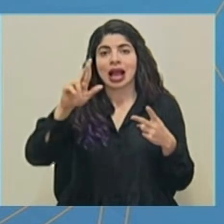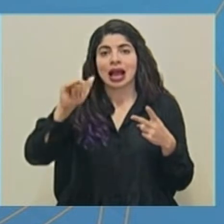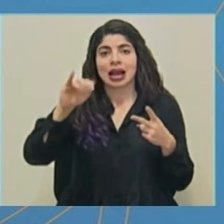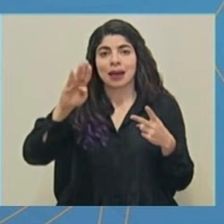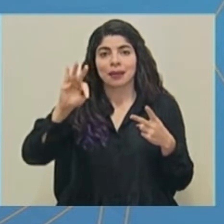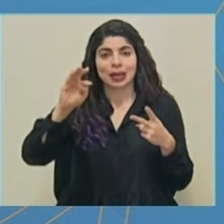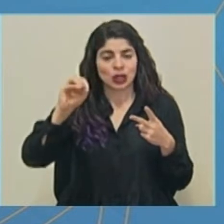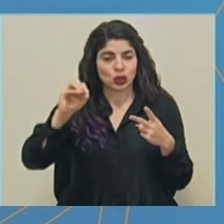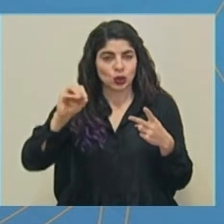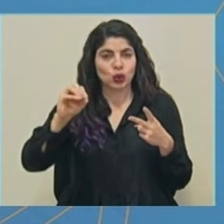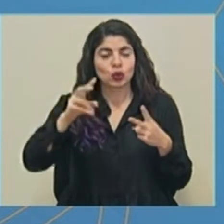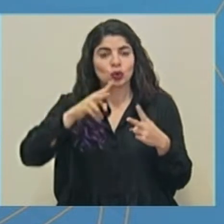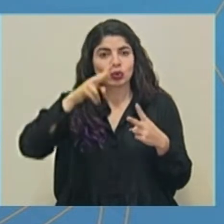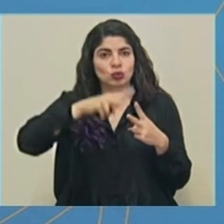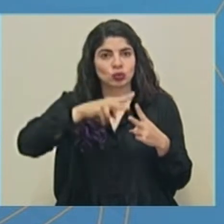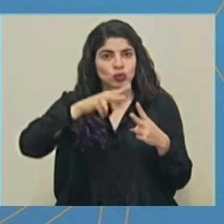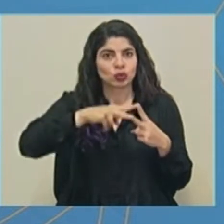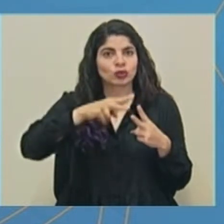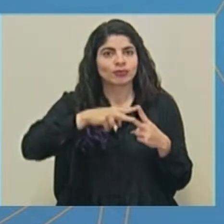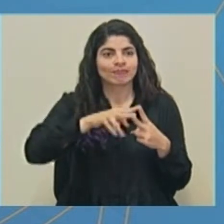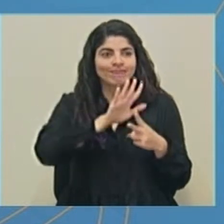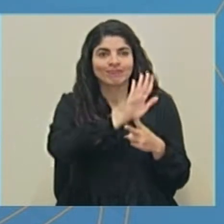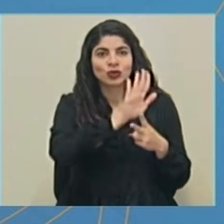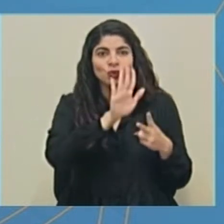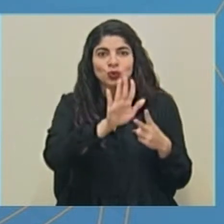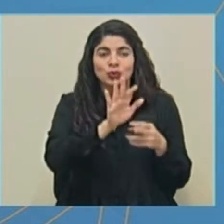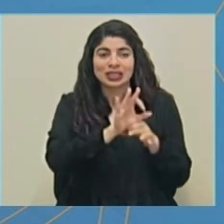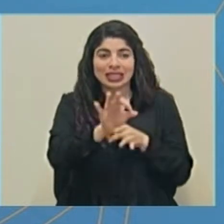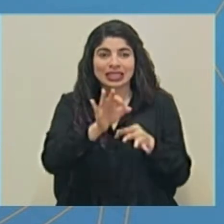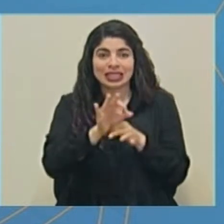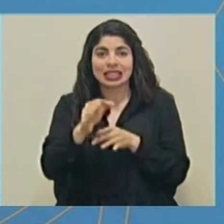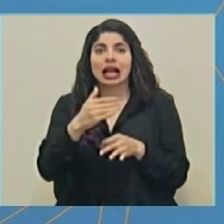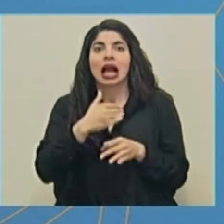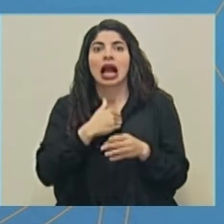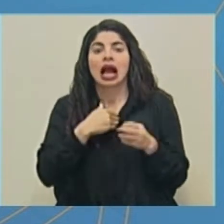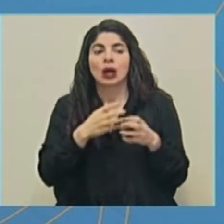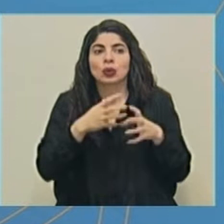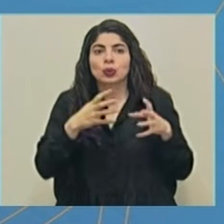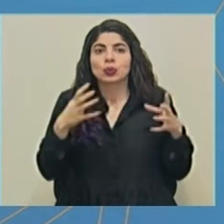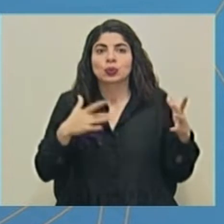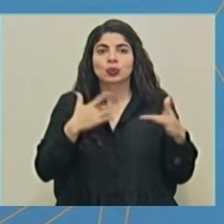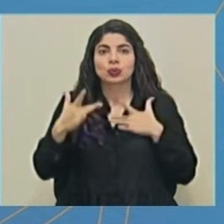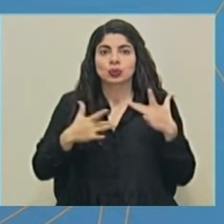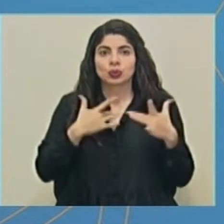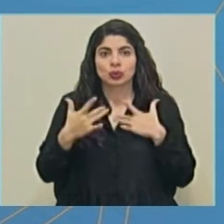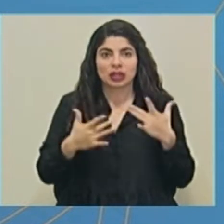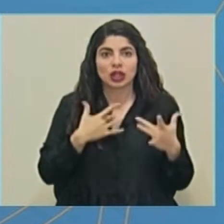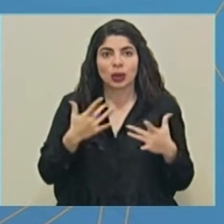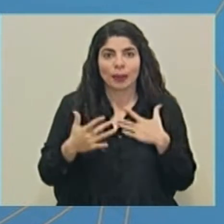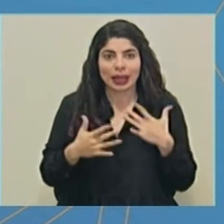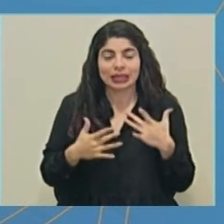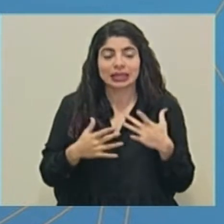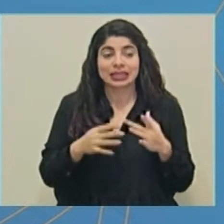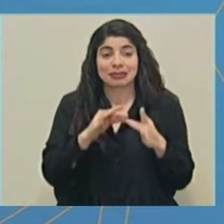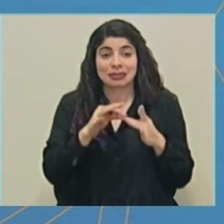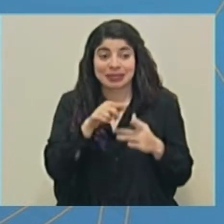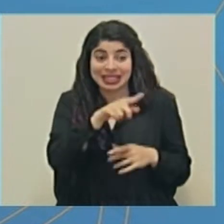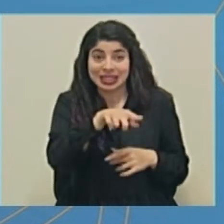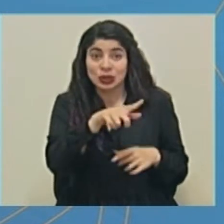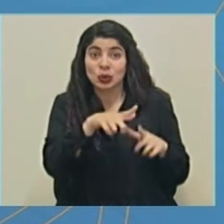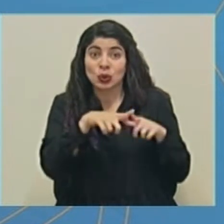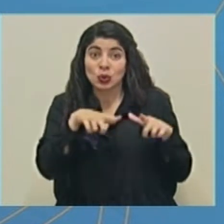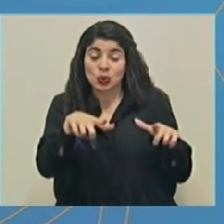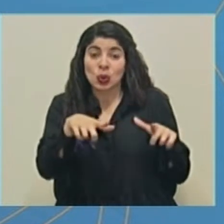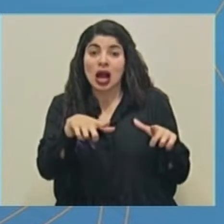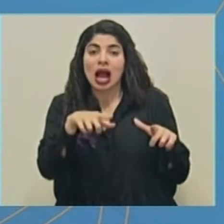que presentan también distritos con alerta sindrómica y en este caso particular son cantones que